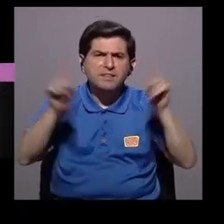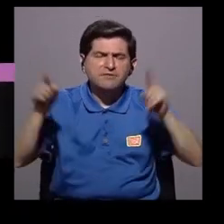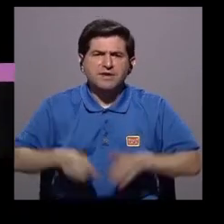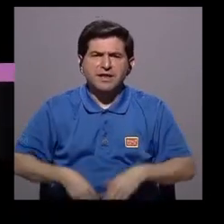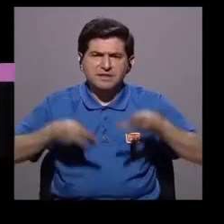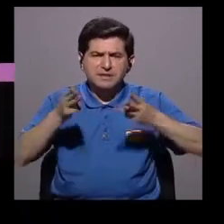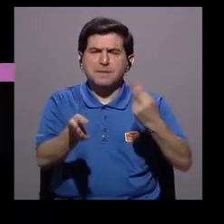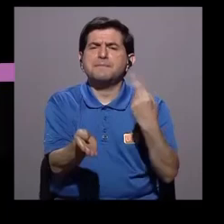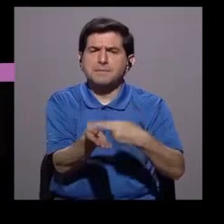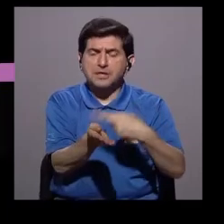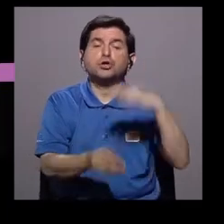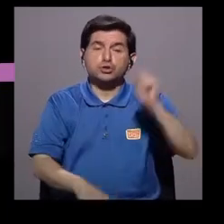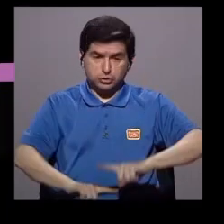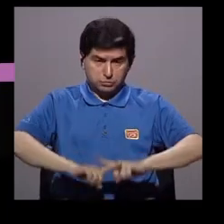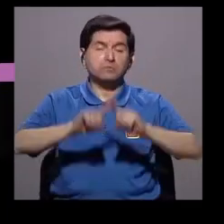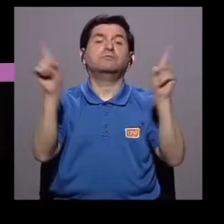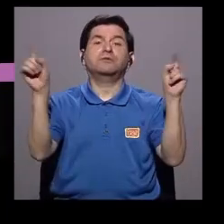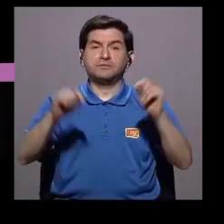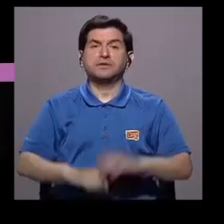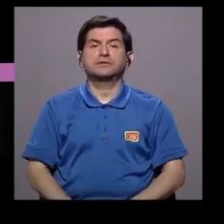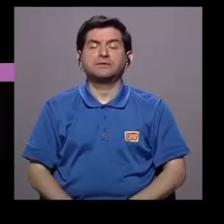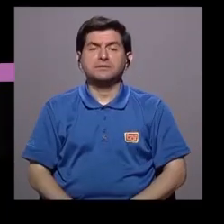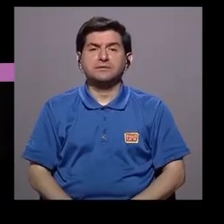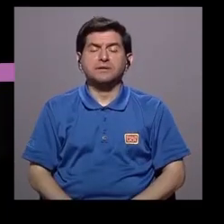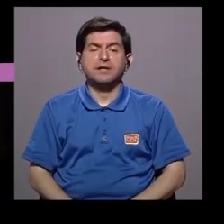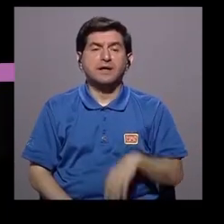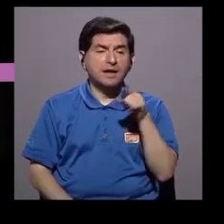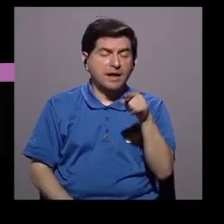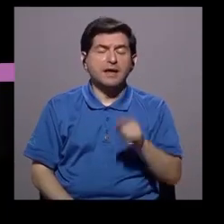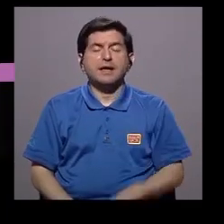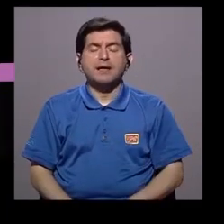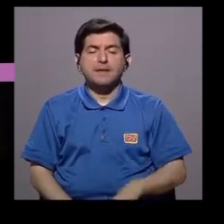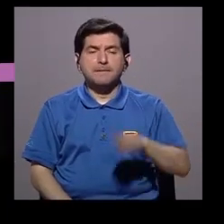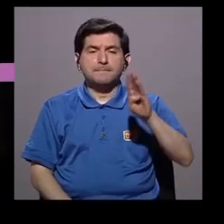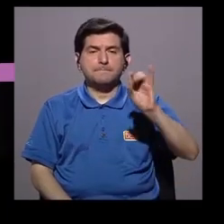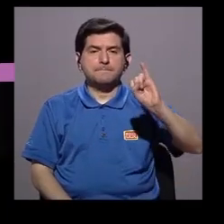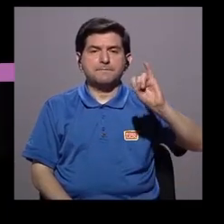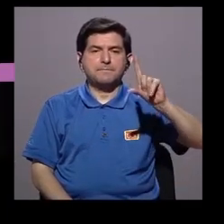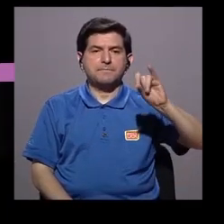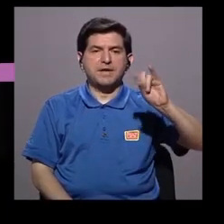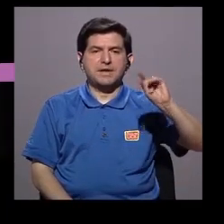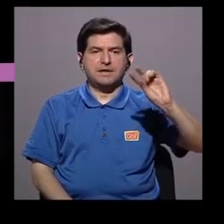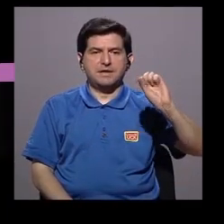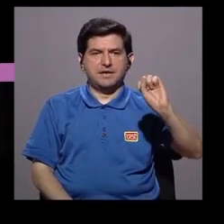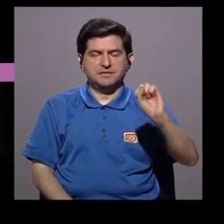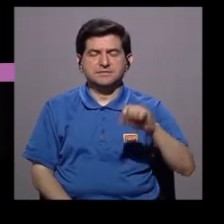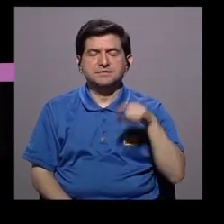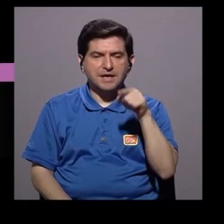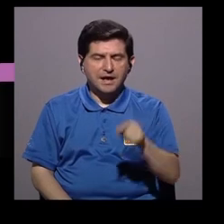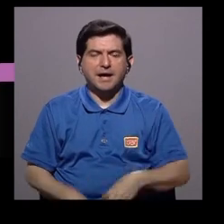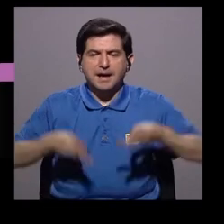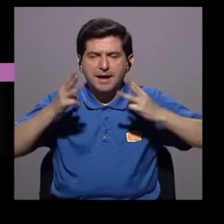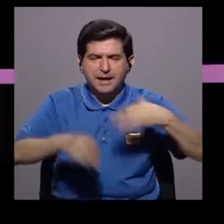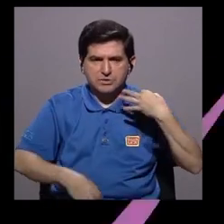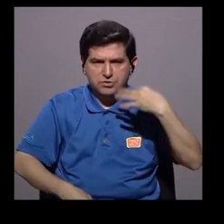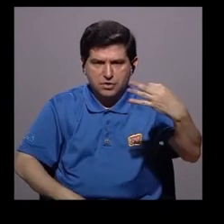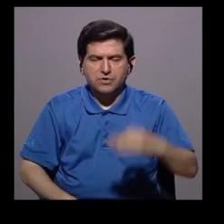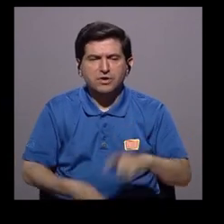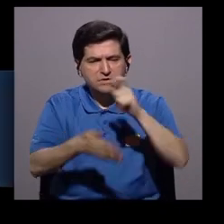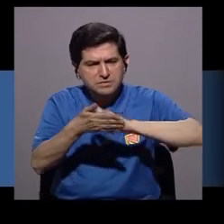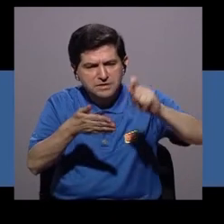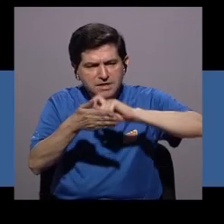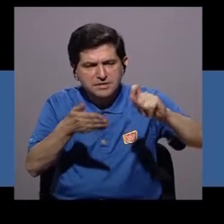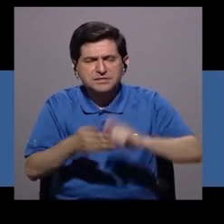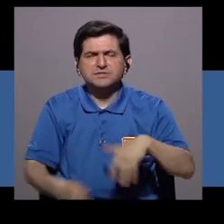¿Es diferente que el método del ritmo? Sí, es muy diferente porque en el método Billings necesitas hacer un registro diario. Todos los